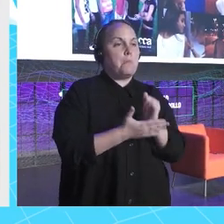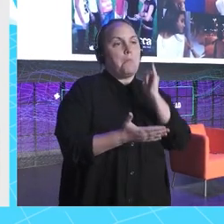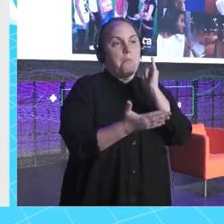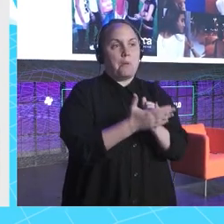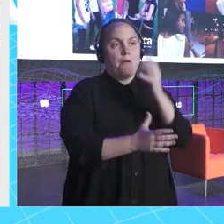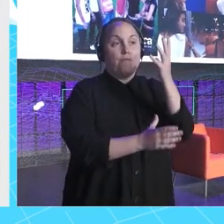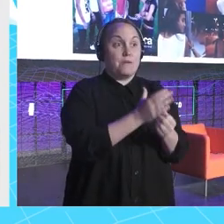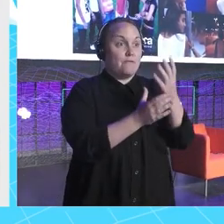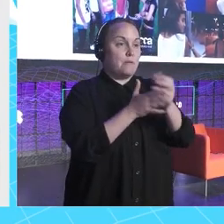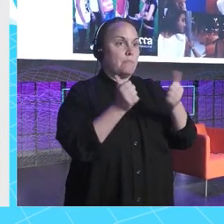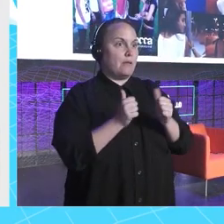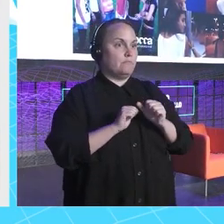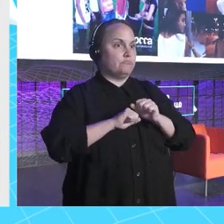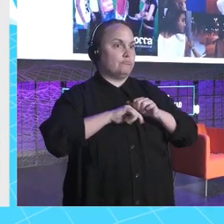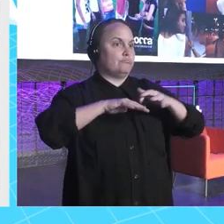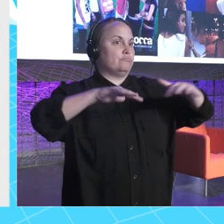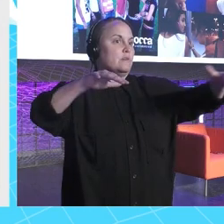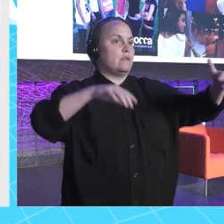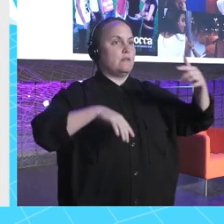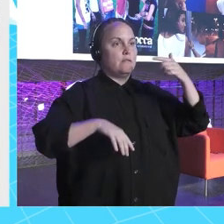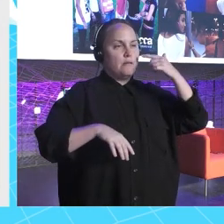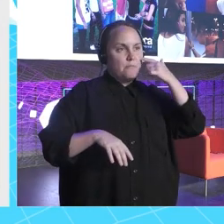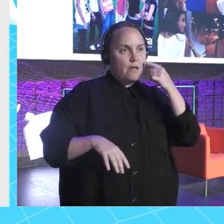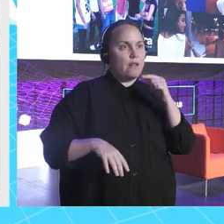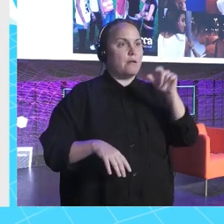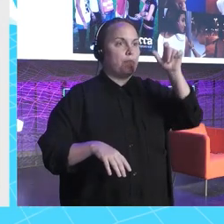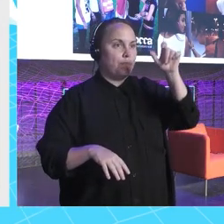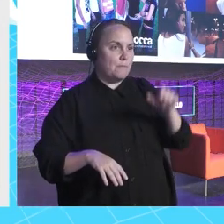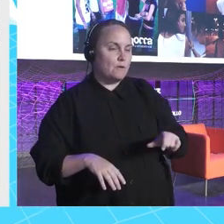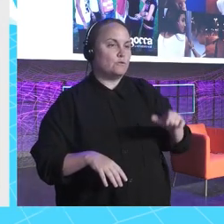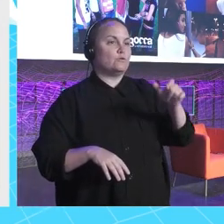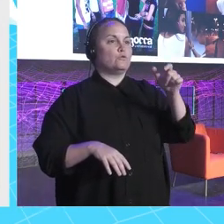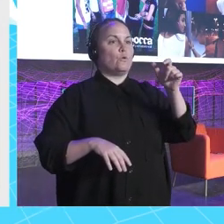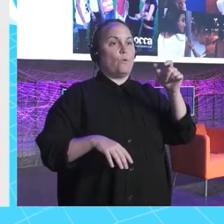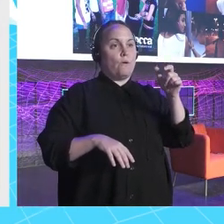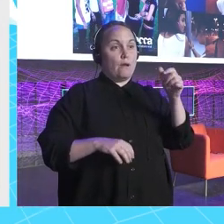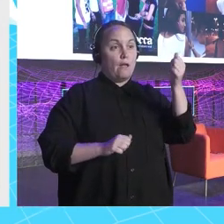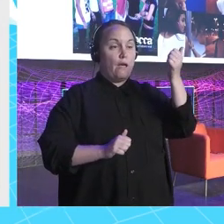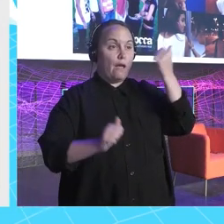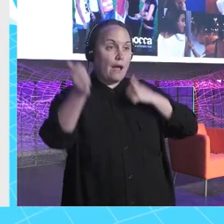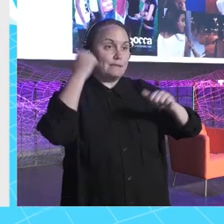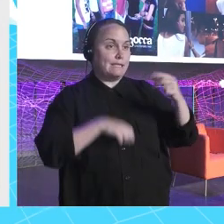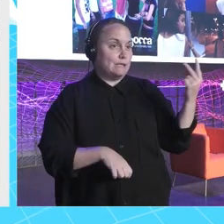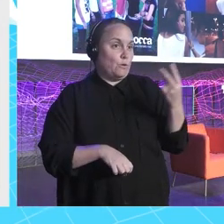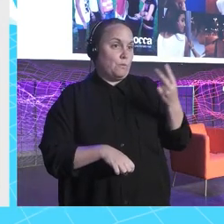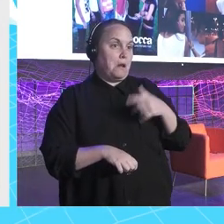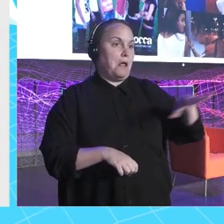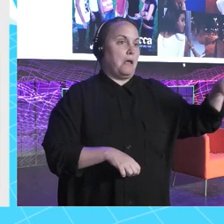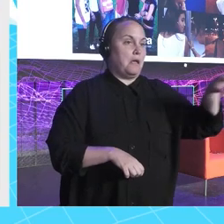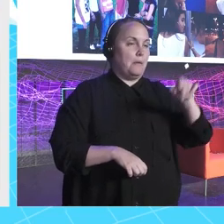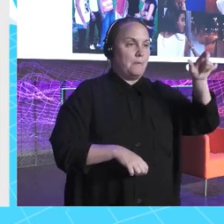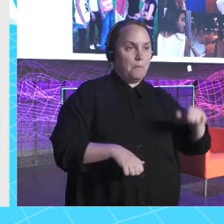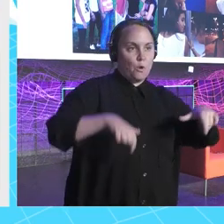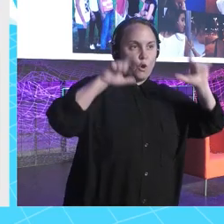en medios, porque claro, tienes a, es que no sé quién hacía de figuración en física o química, te consigue Andrea Duro, tiras para adelante, ta, ta, ta. Y de